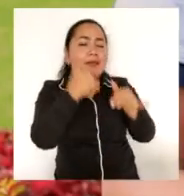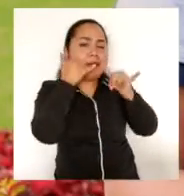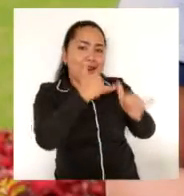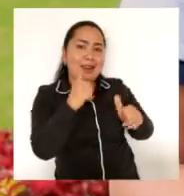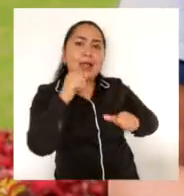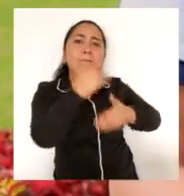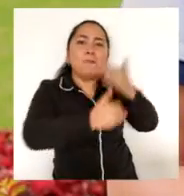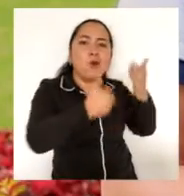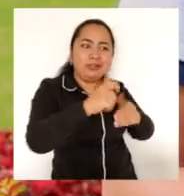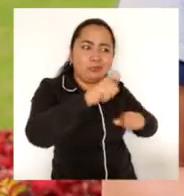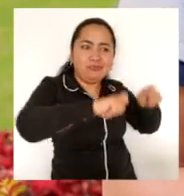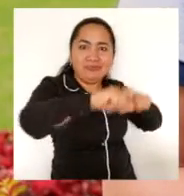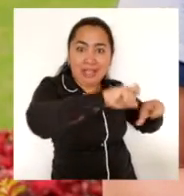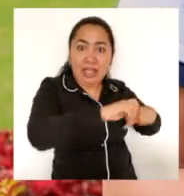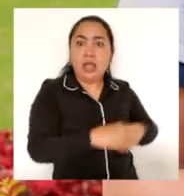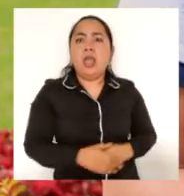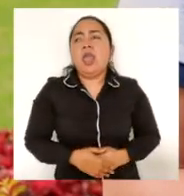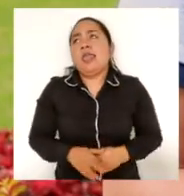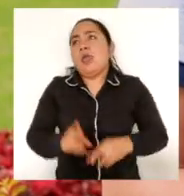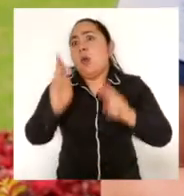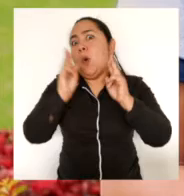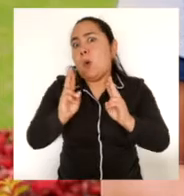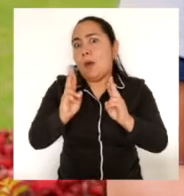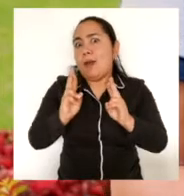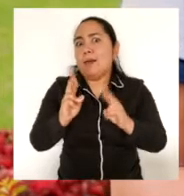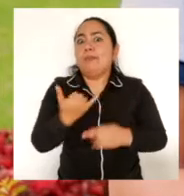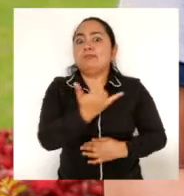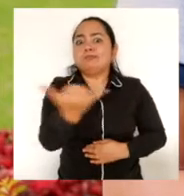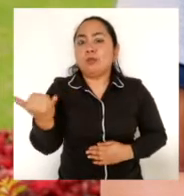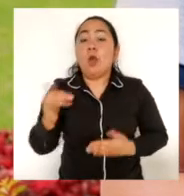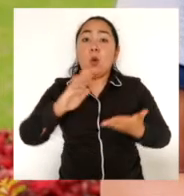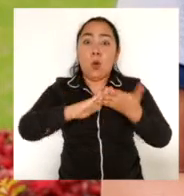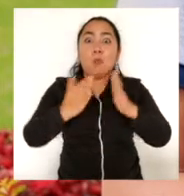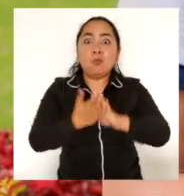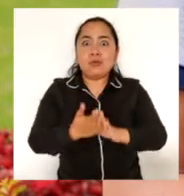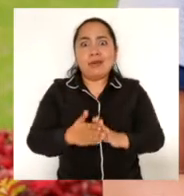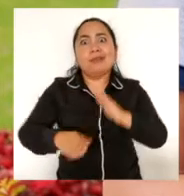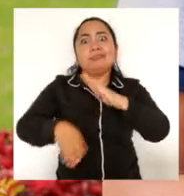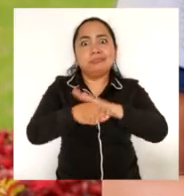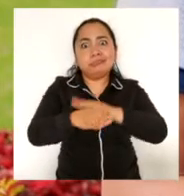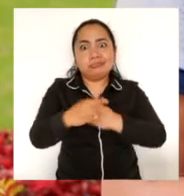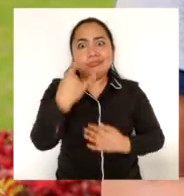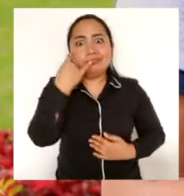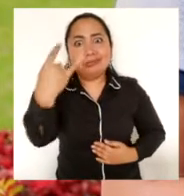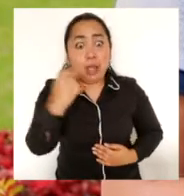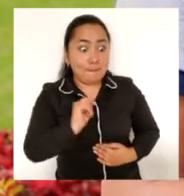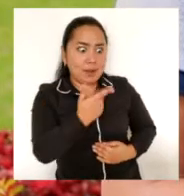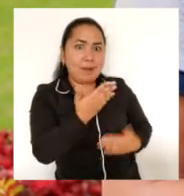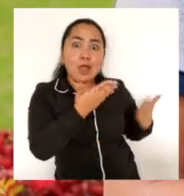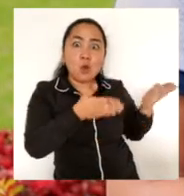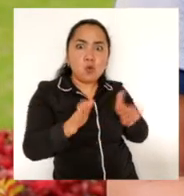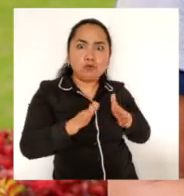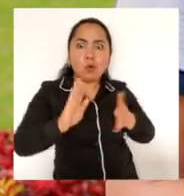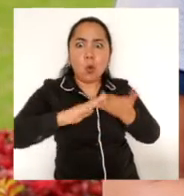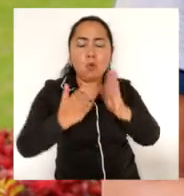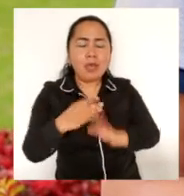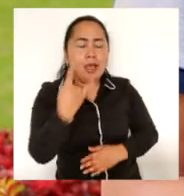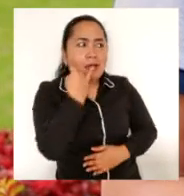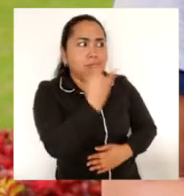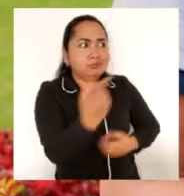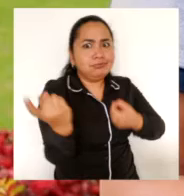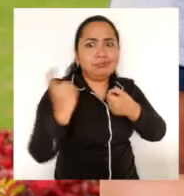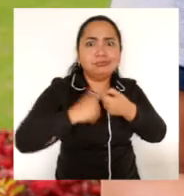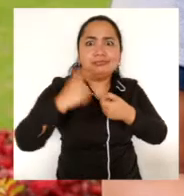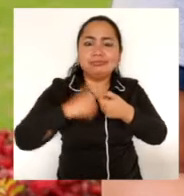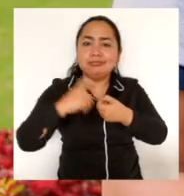y esperamos seguir teniendo la acogida que tuvimos en esta primera experiencia, que fue bastante